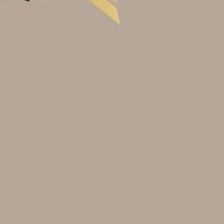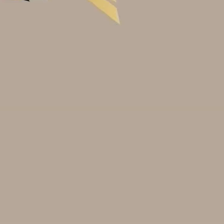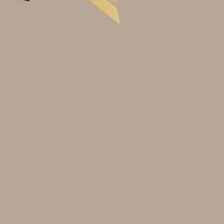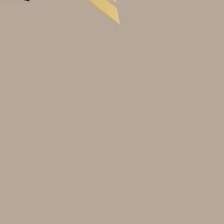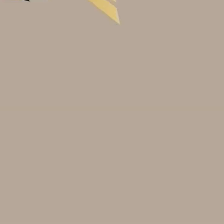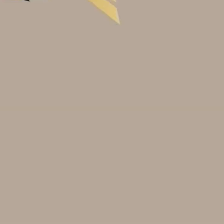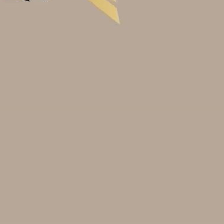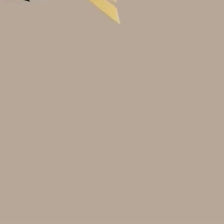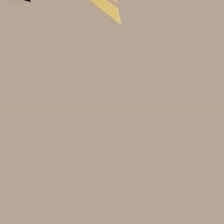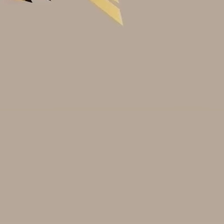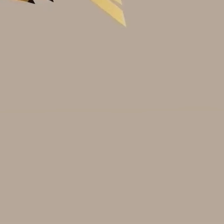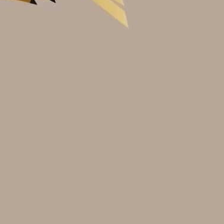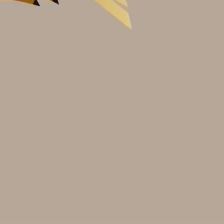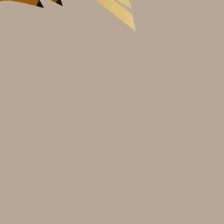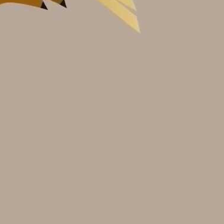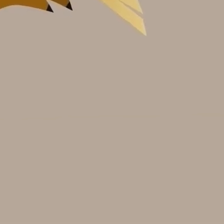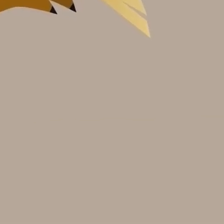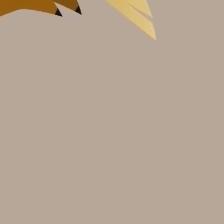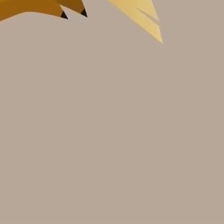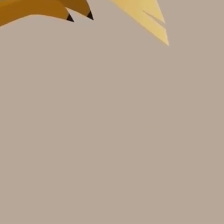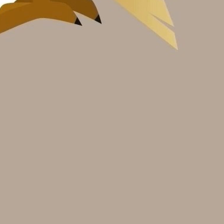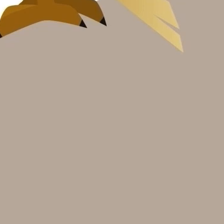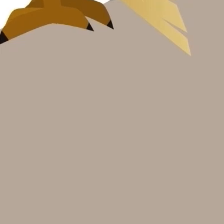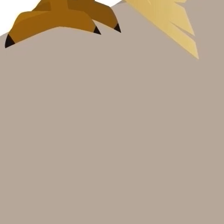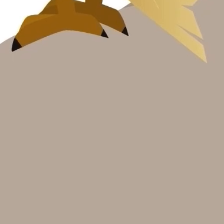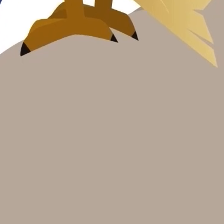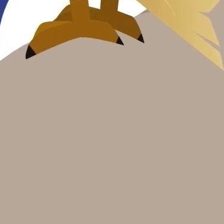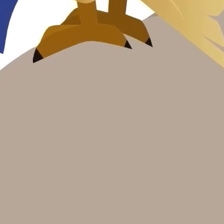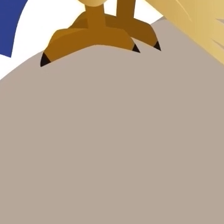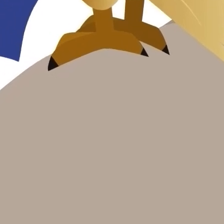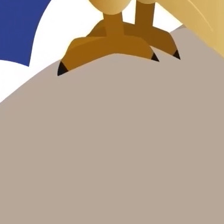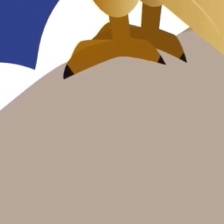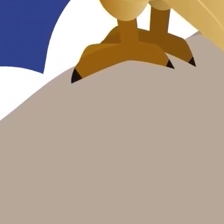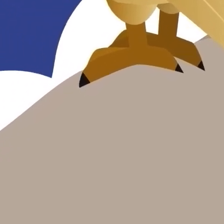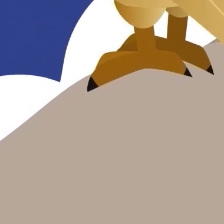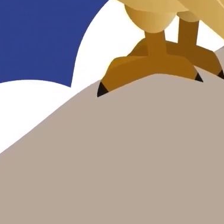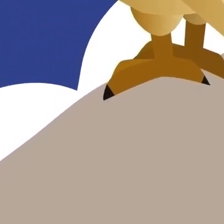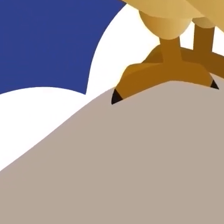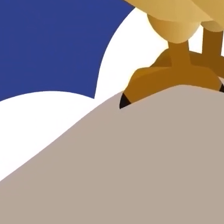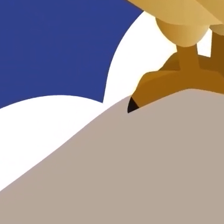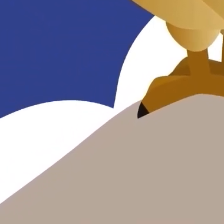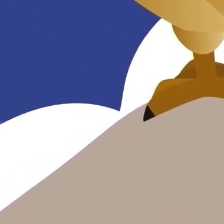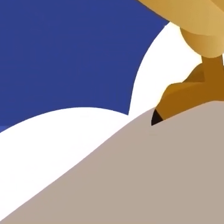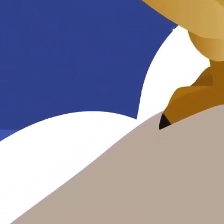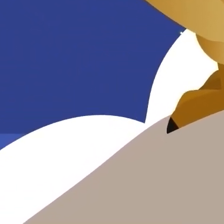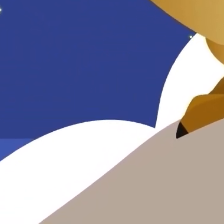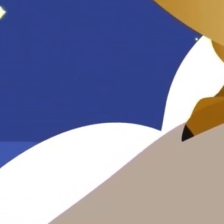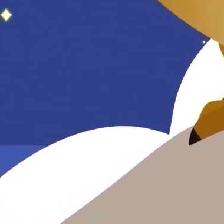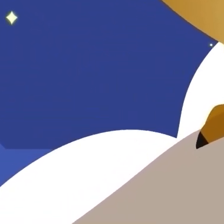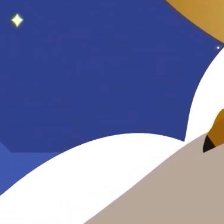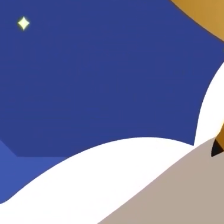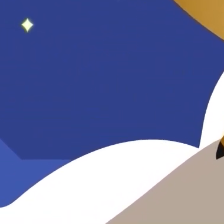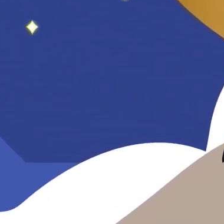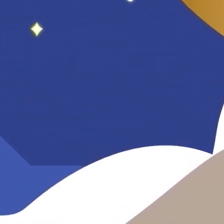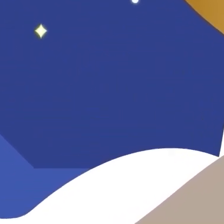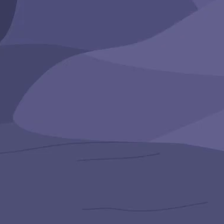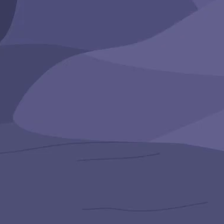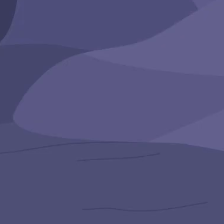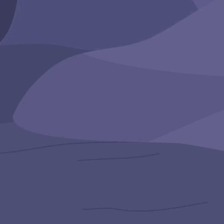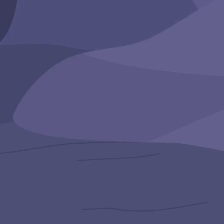Finalmente, subió a la montaña más alta y pidió al águila dorada una pluma que el águila le dio con gusto.